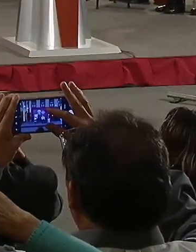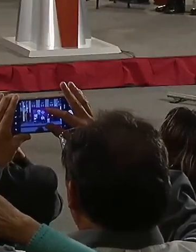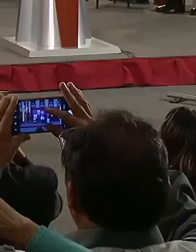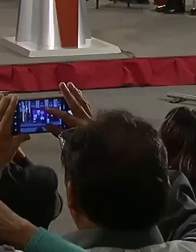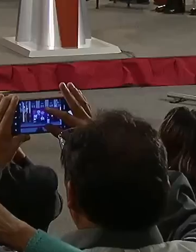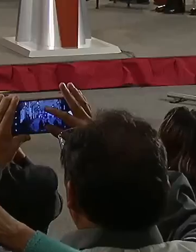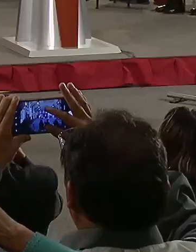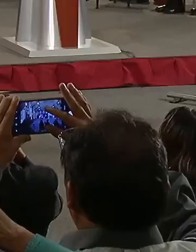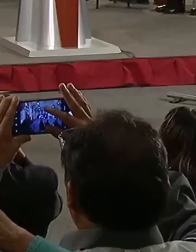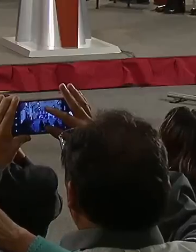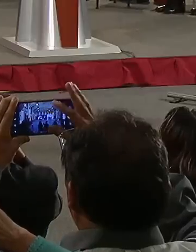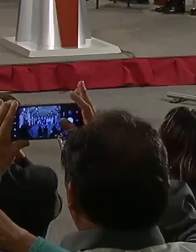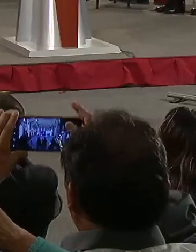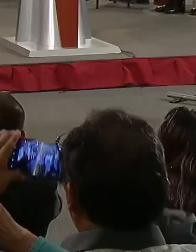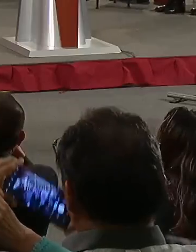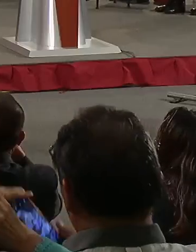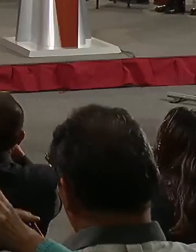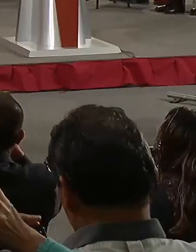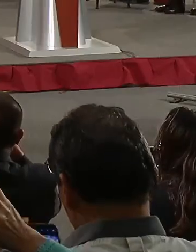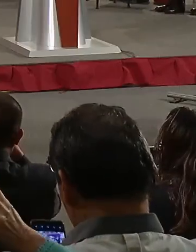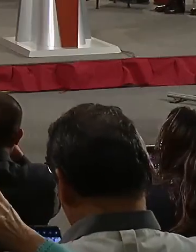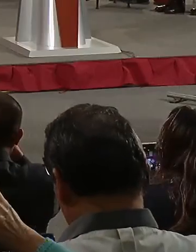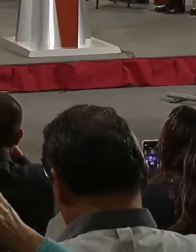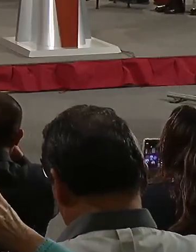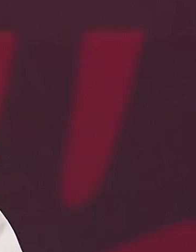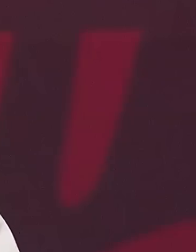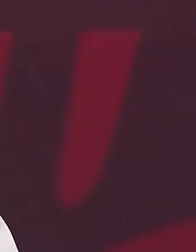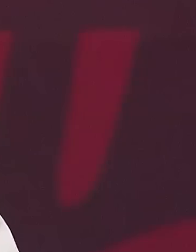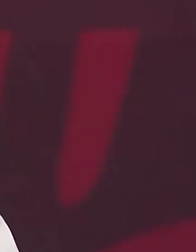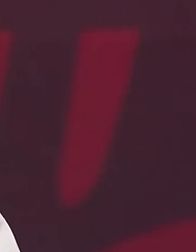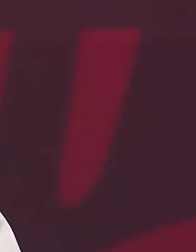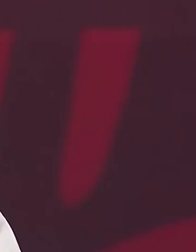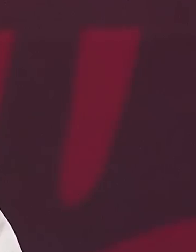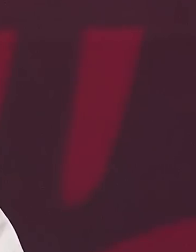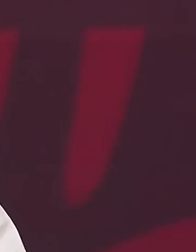seguras y ayudan.